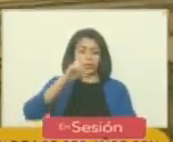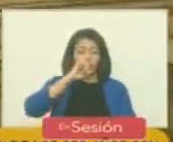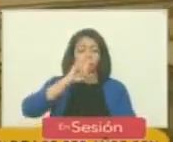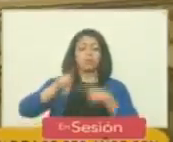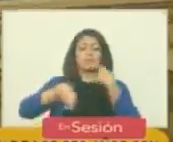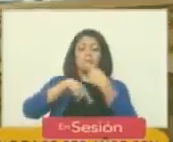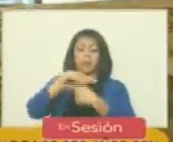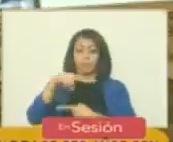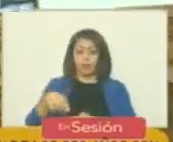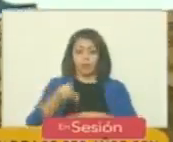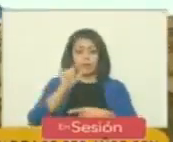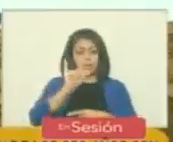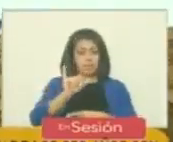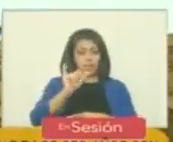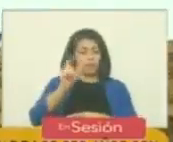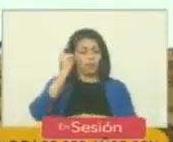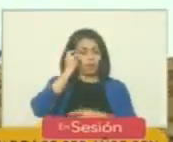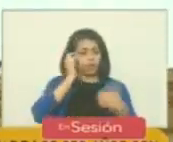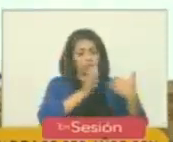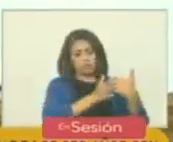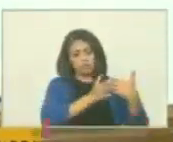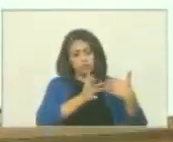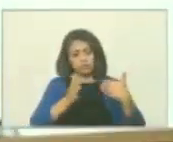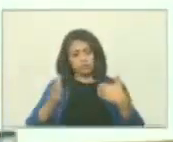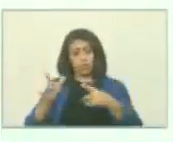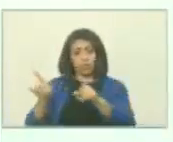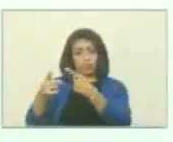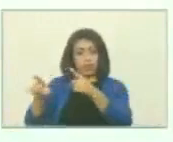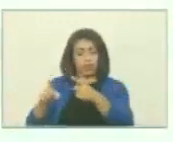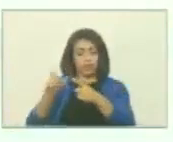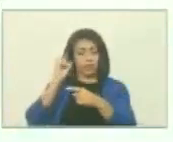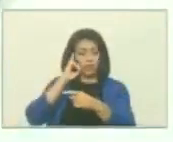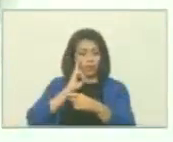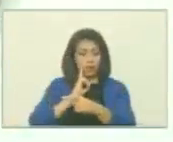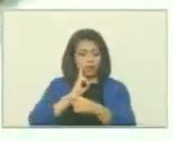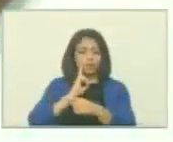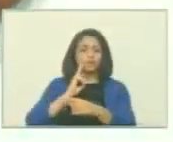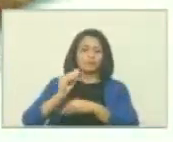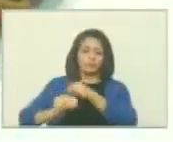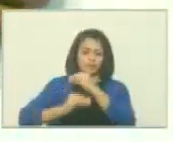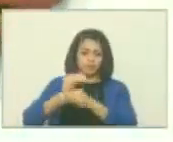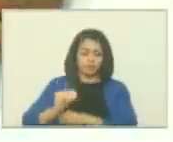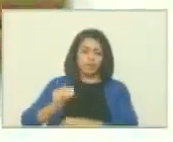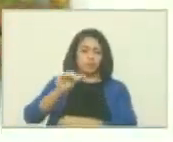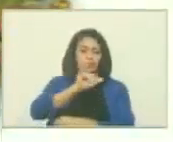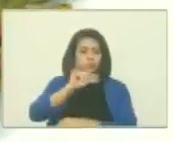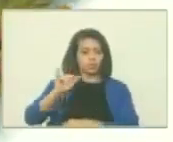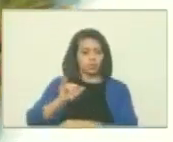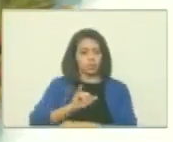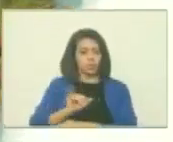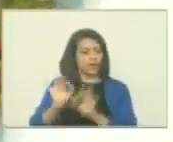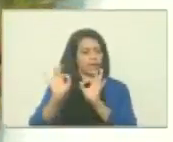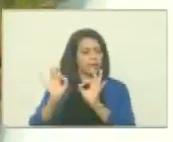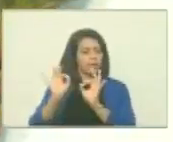después, el mismo día, como regalo de cumpleaños, ocurrido en el Zulia, específicamente en